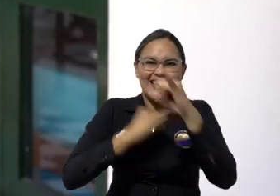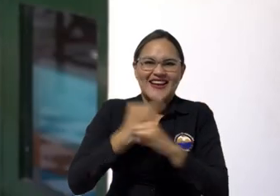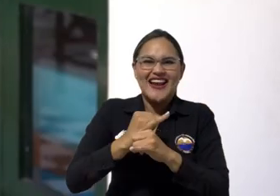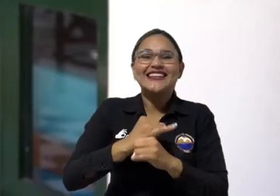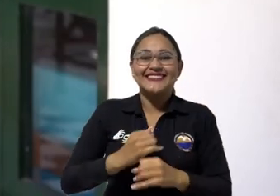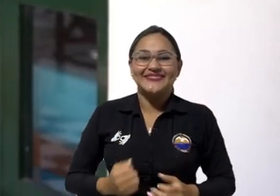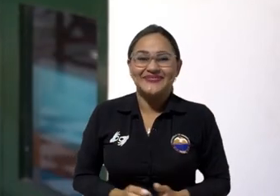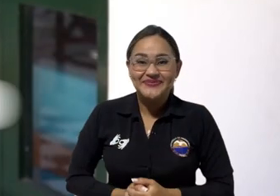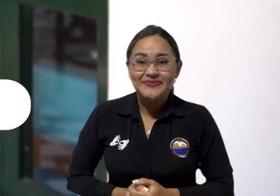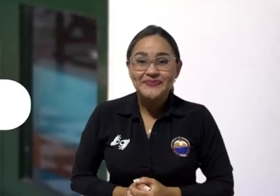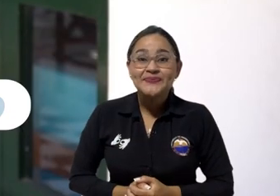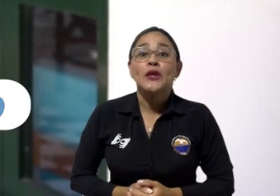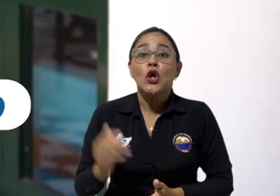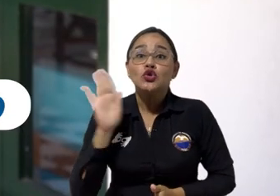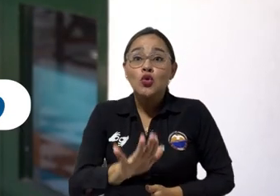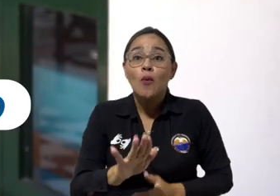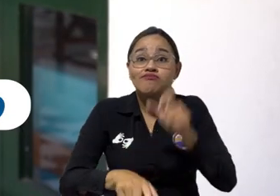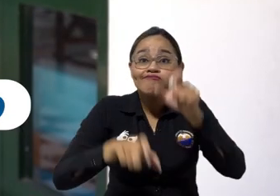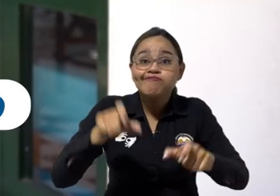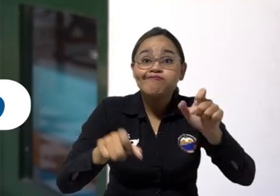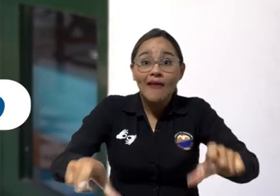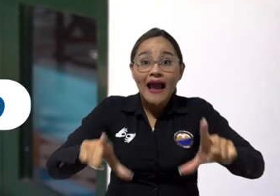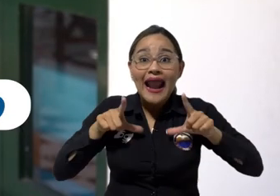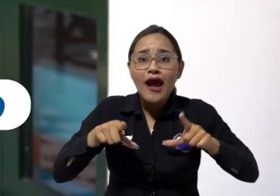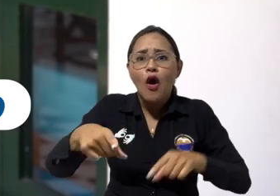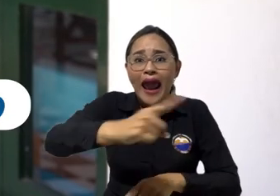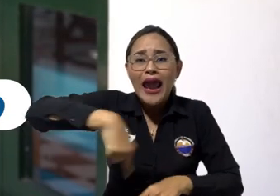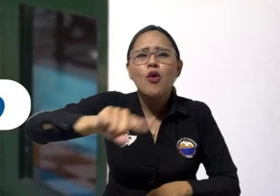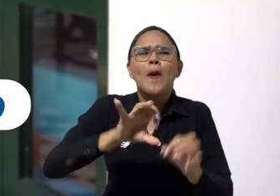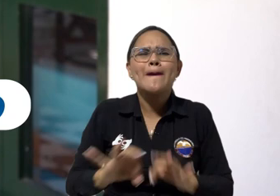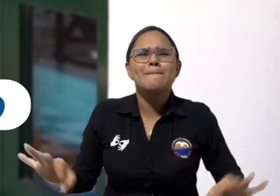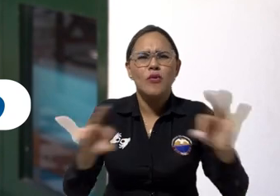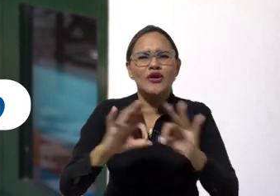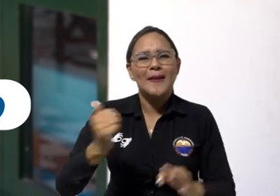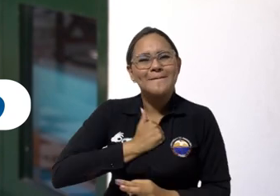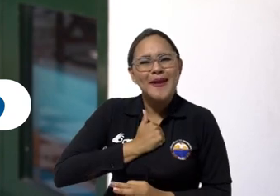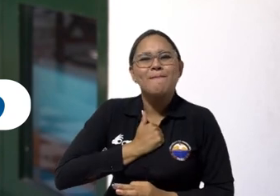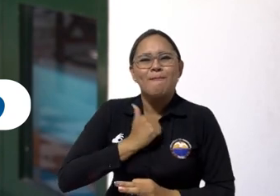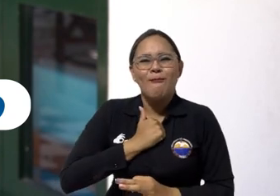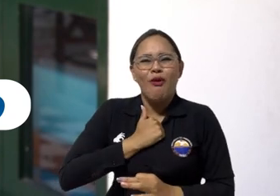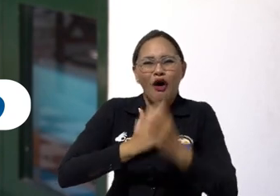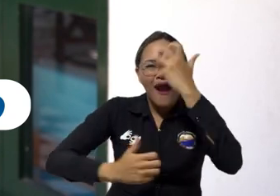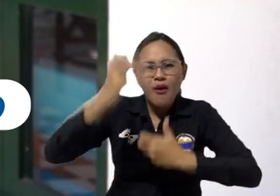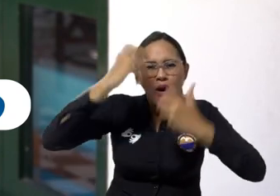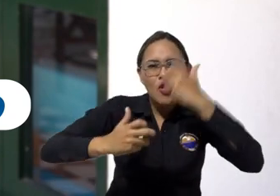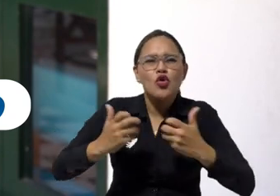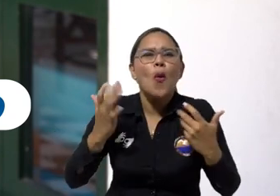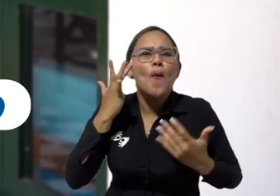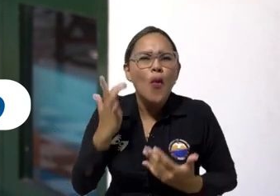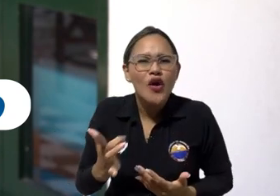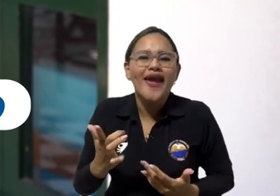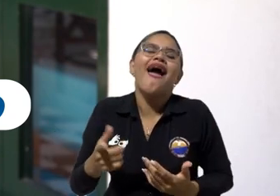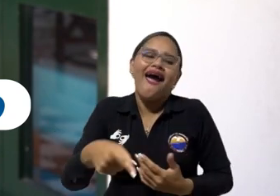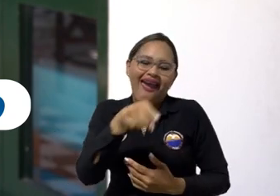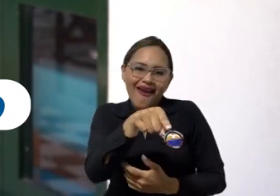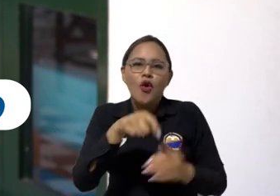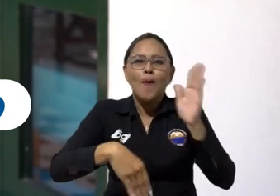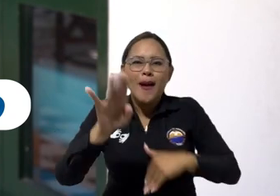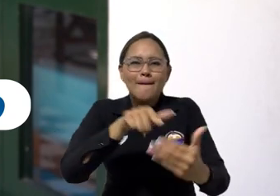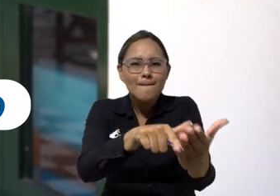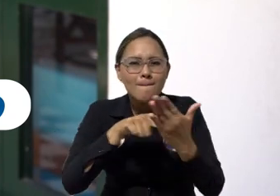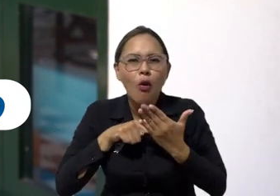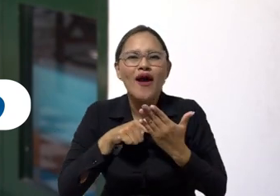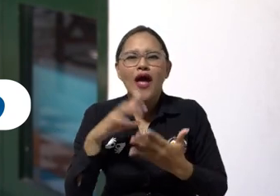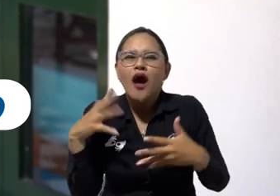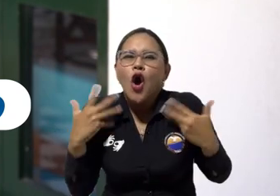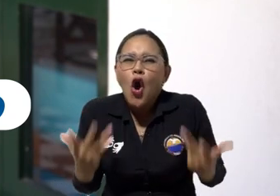factor clave y fundamental dentro del proceso de autoevaluación porque ellos son el testimonio de la formación que el programa está dando para que